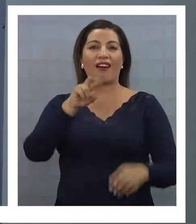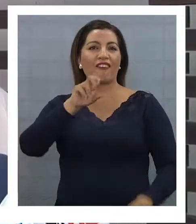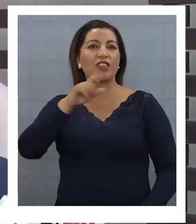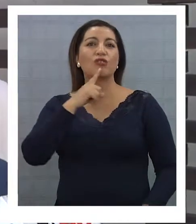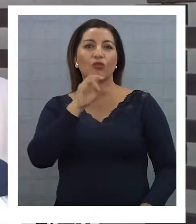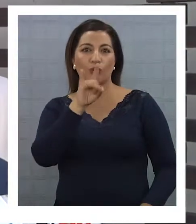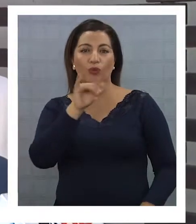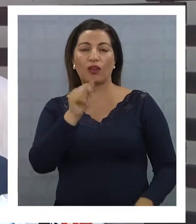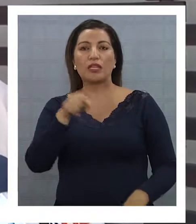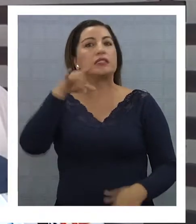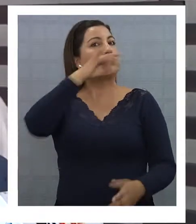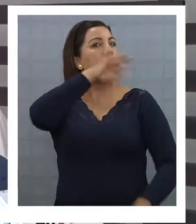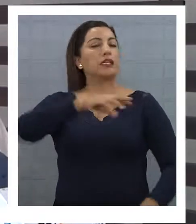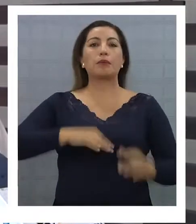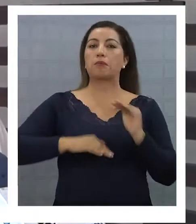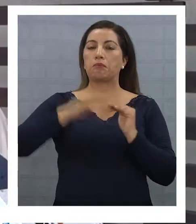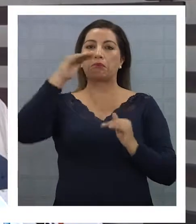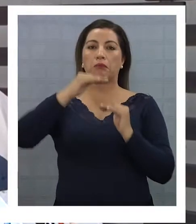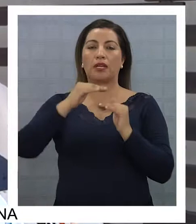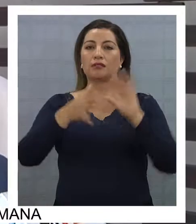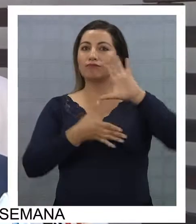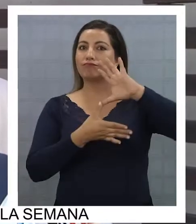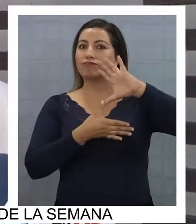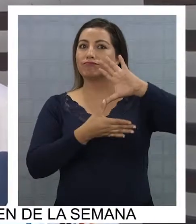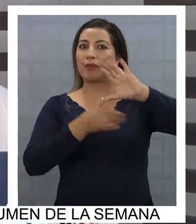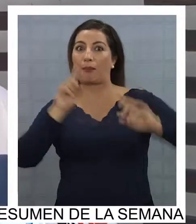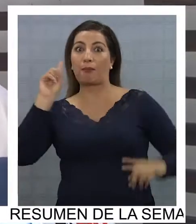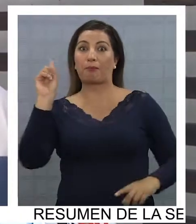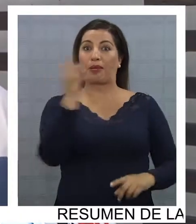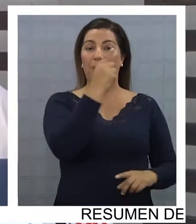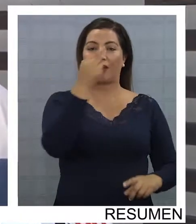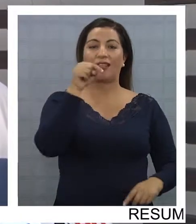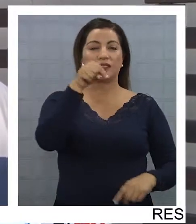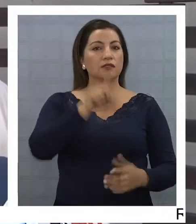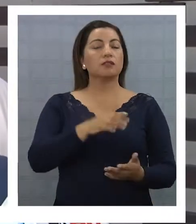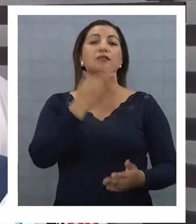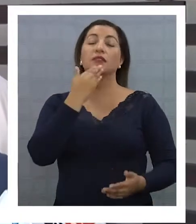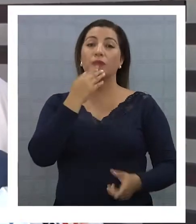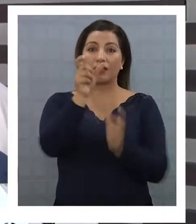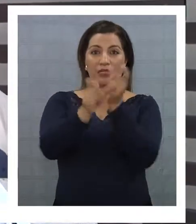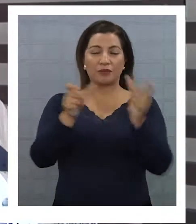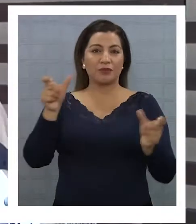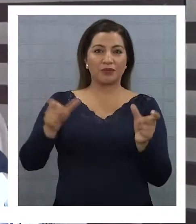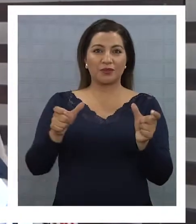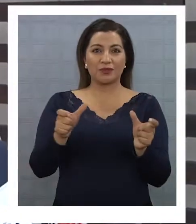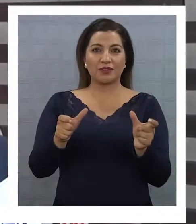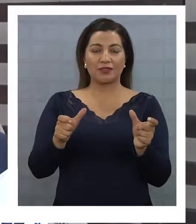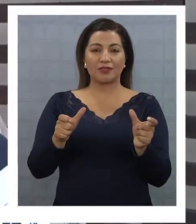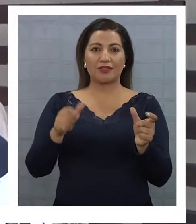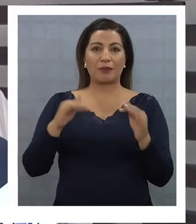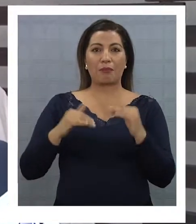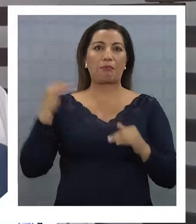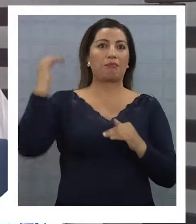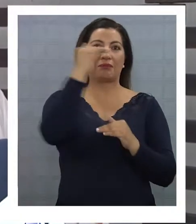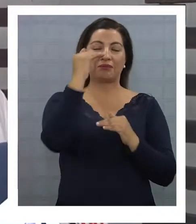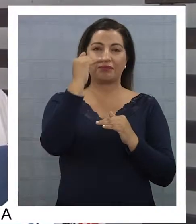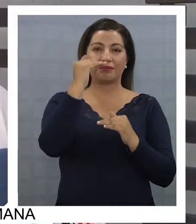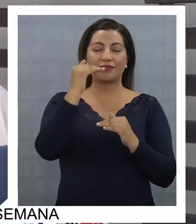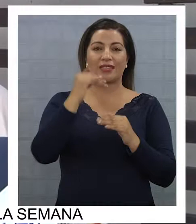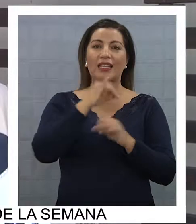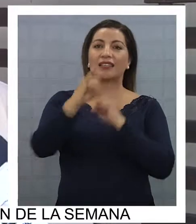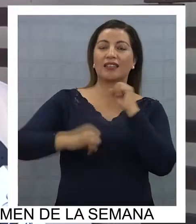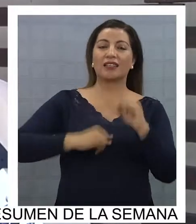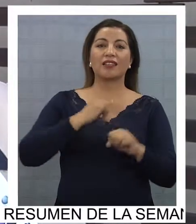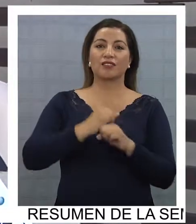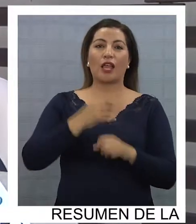es capital de América Latina en esa área, pero las personas que son más recreacionalmente andando